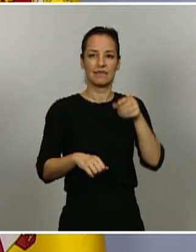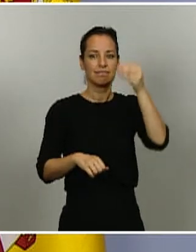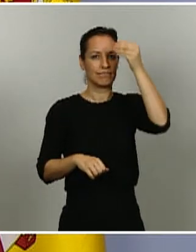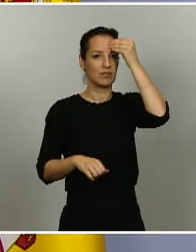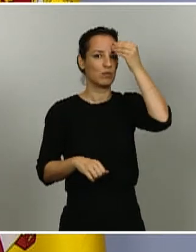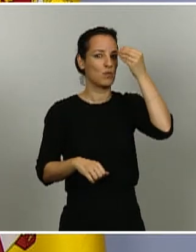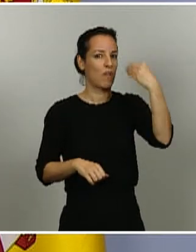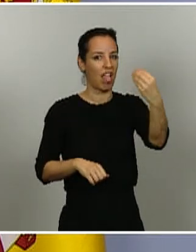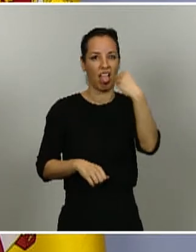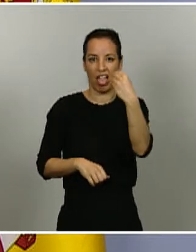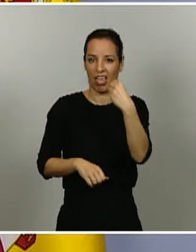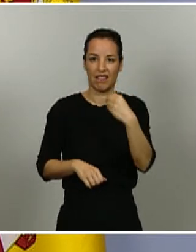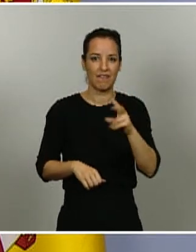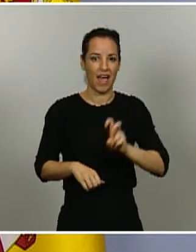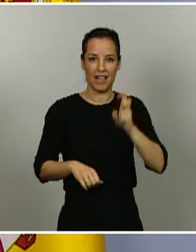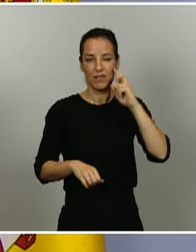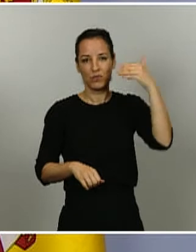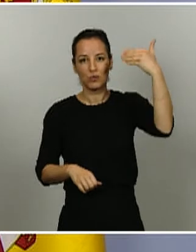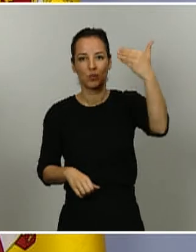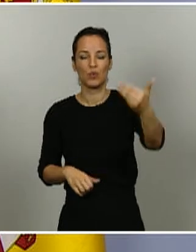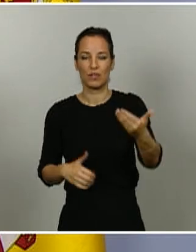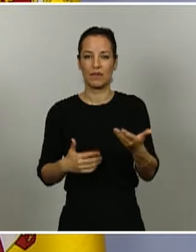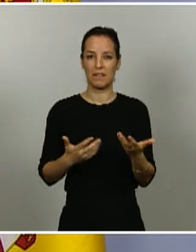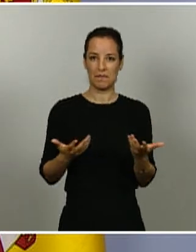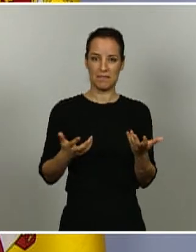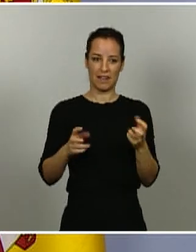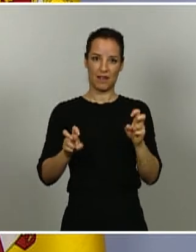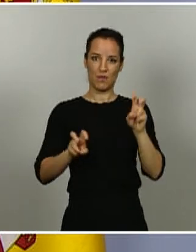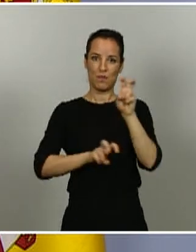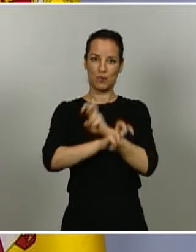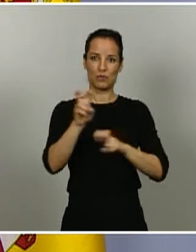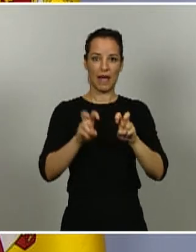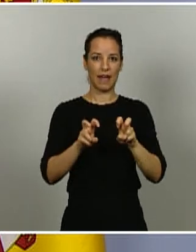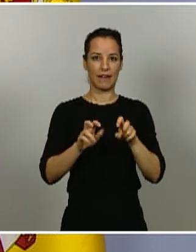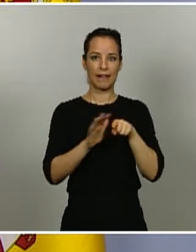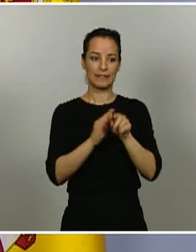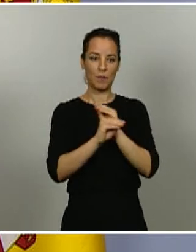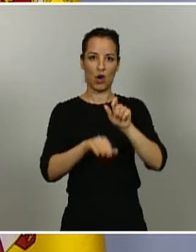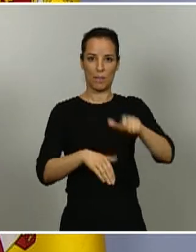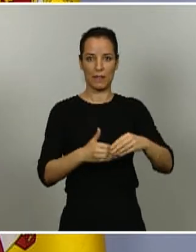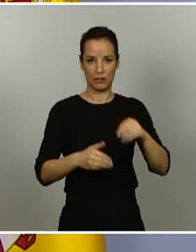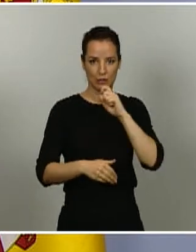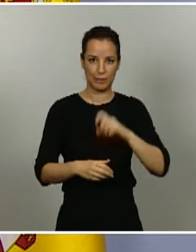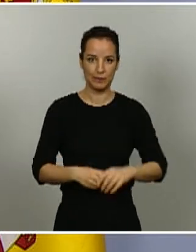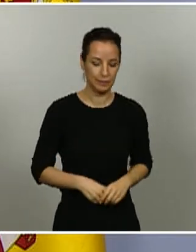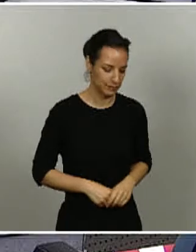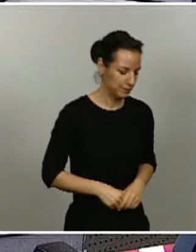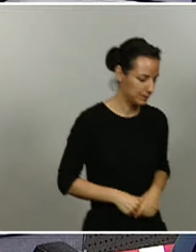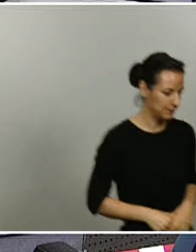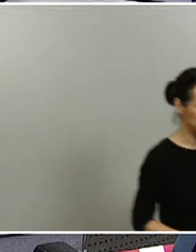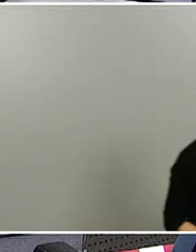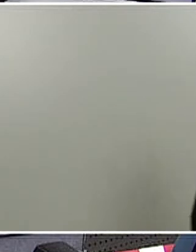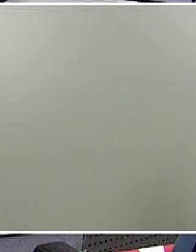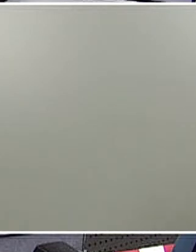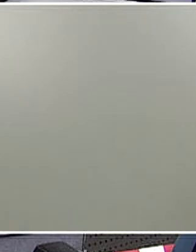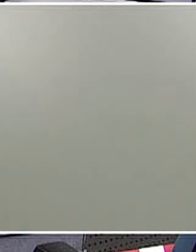utilidad en el futuro para buscar el mejor manejo de los pacientes ¿Puedo decir algún respecto al